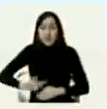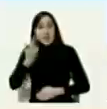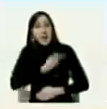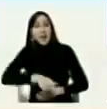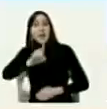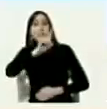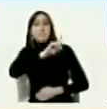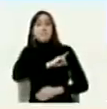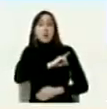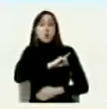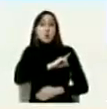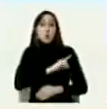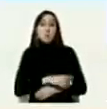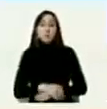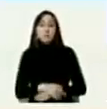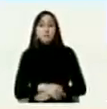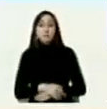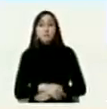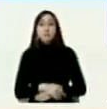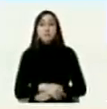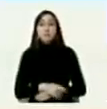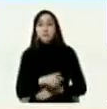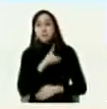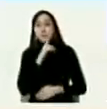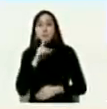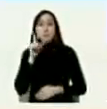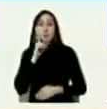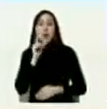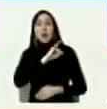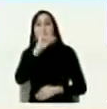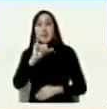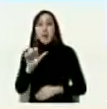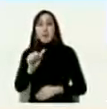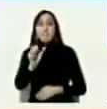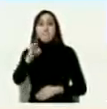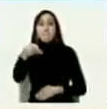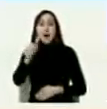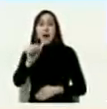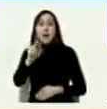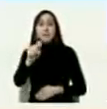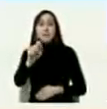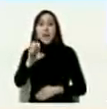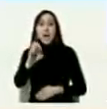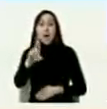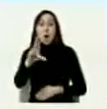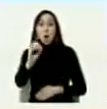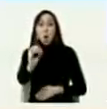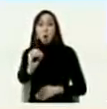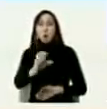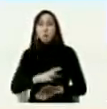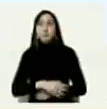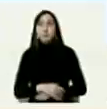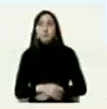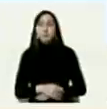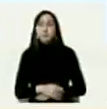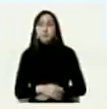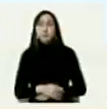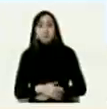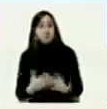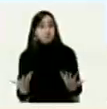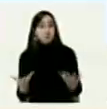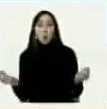José Luis Rodríguez Zapatero fue una